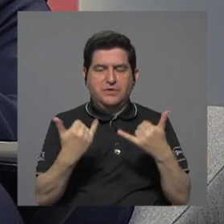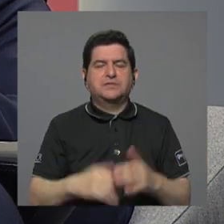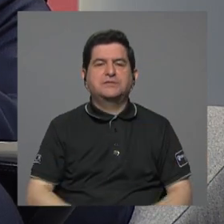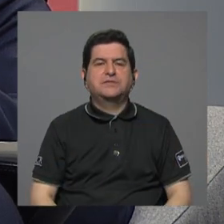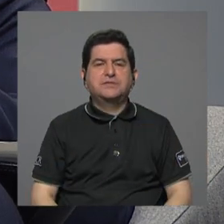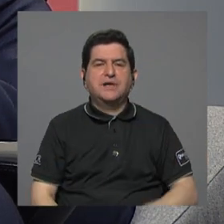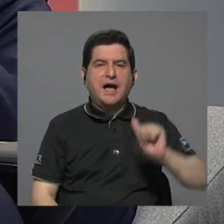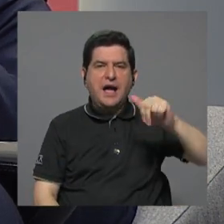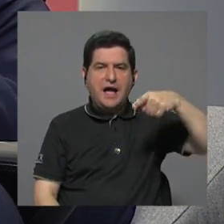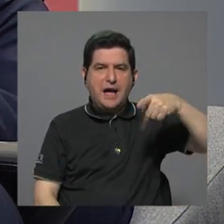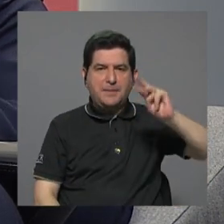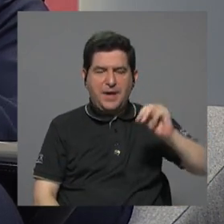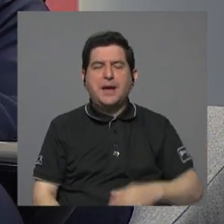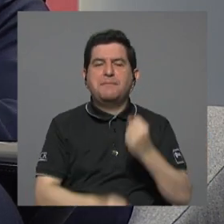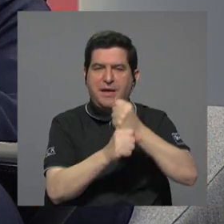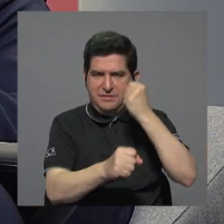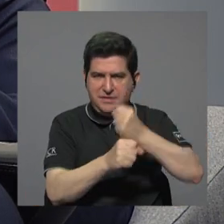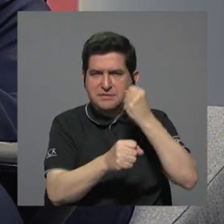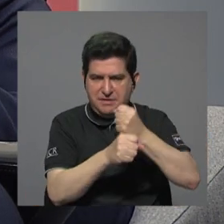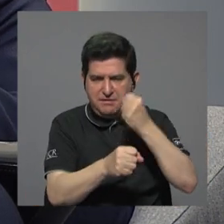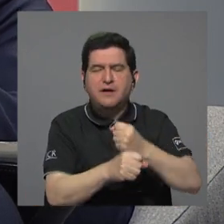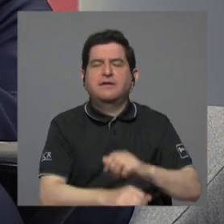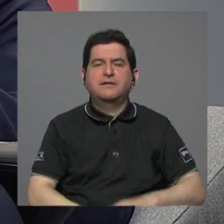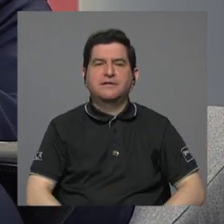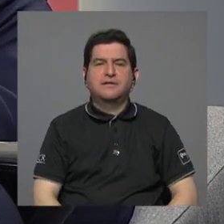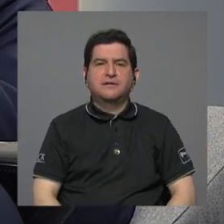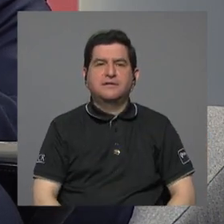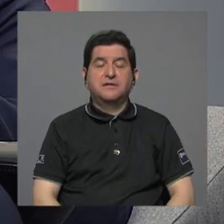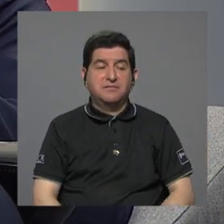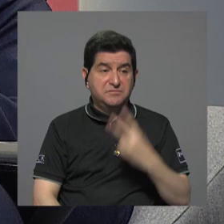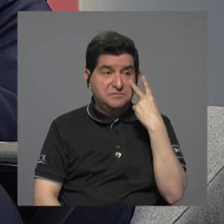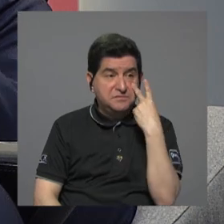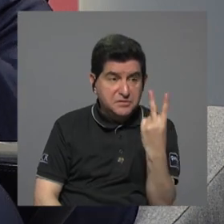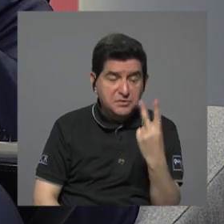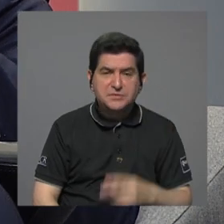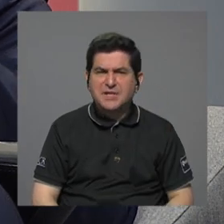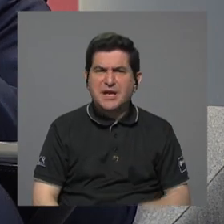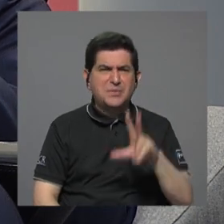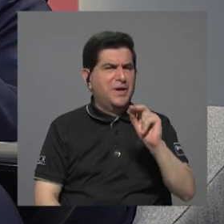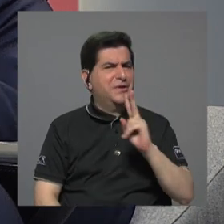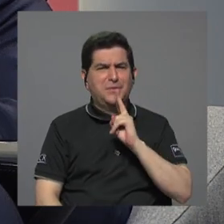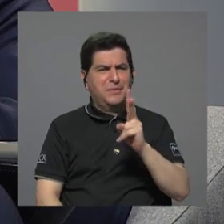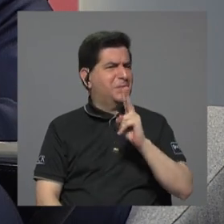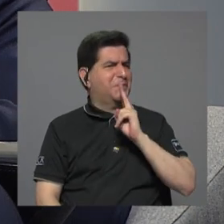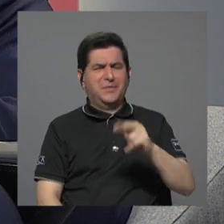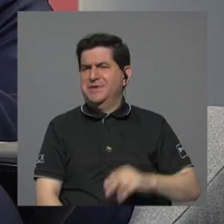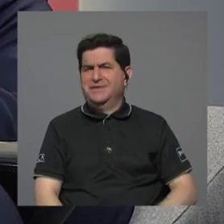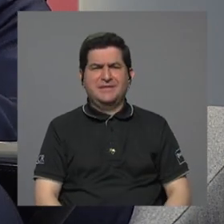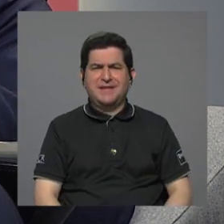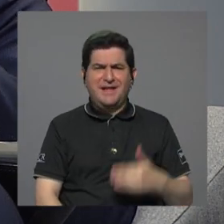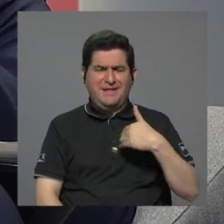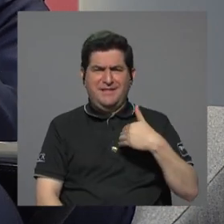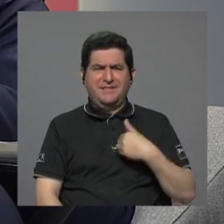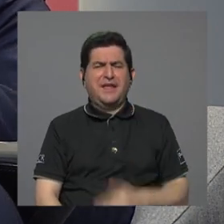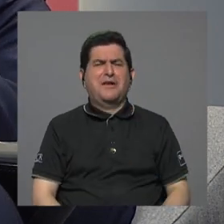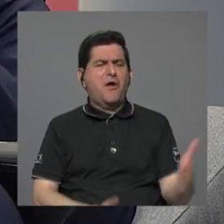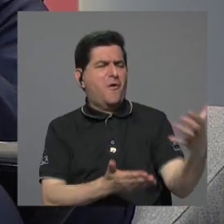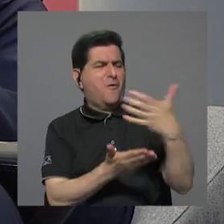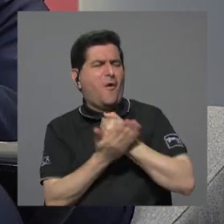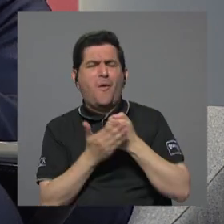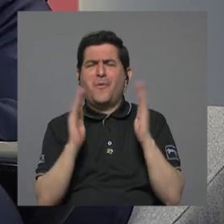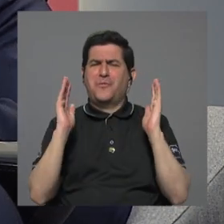de contenedores operando aproximadamente, se está viendo que no era tan cierto que iba a haber ese gran ahorro